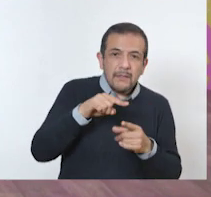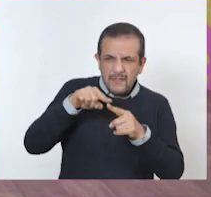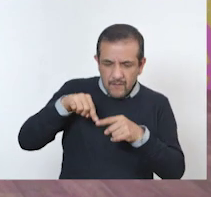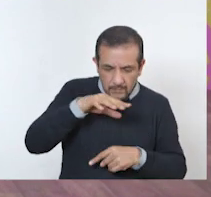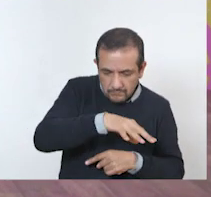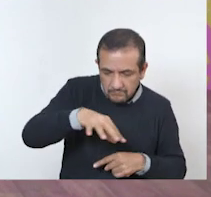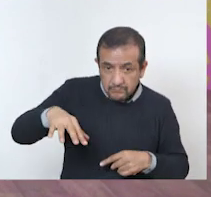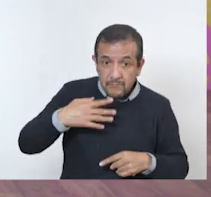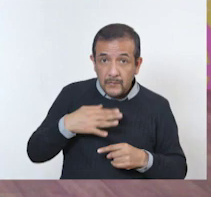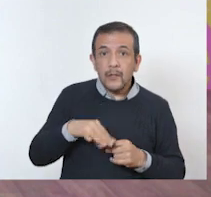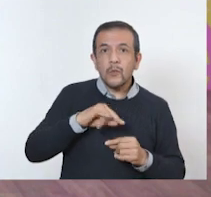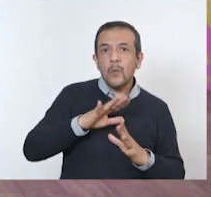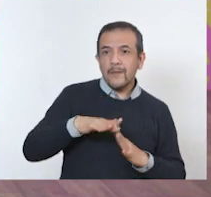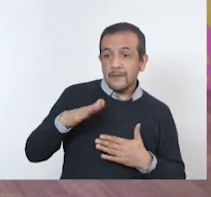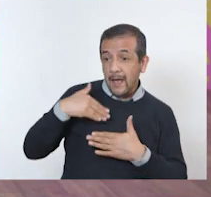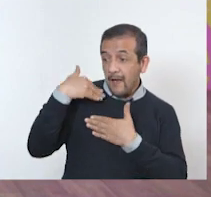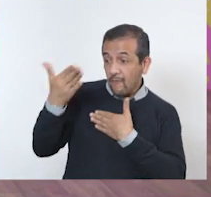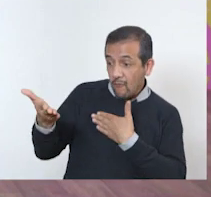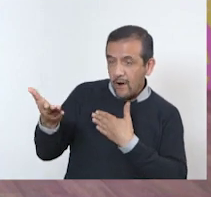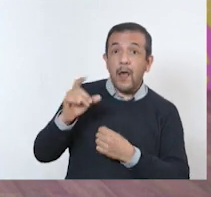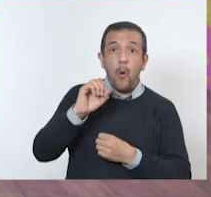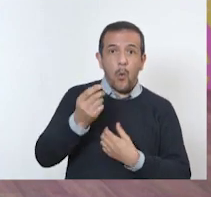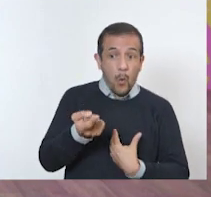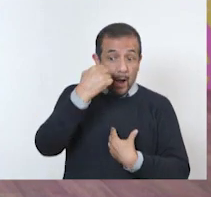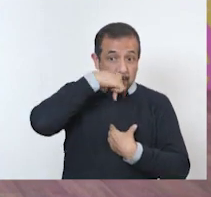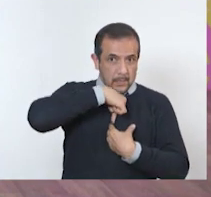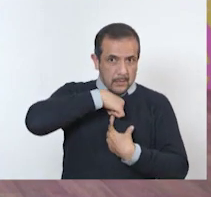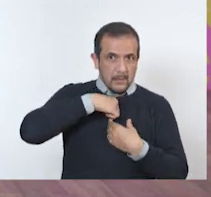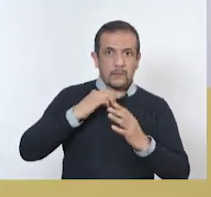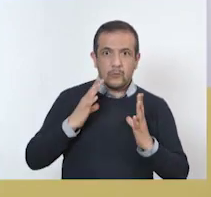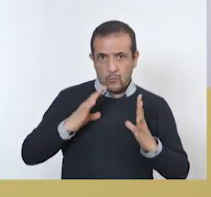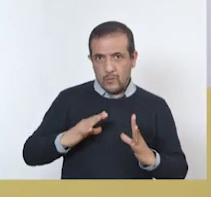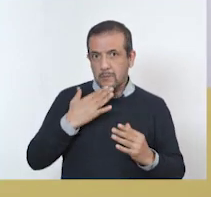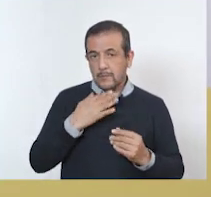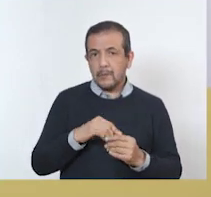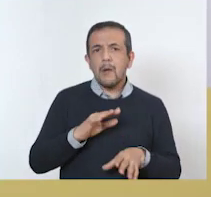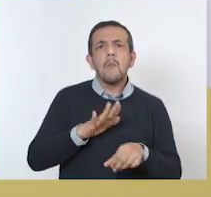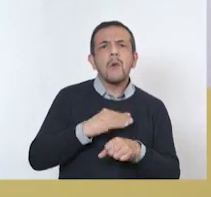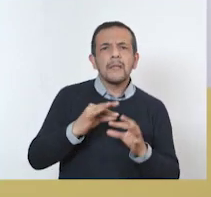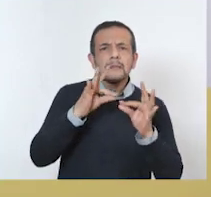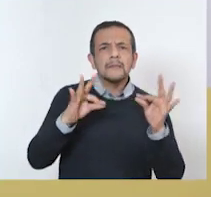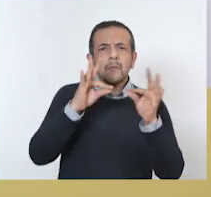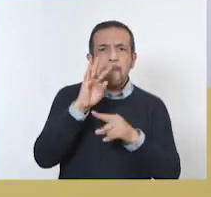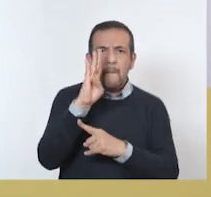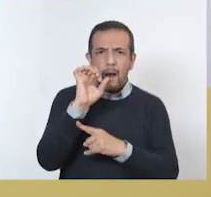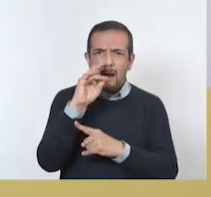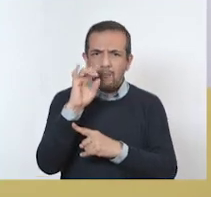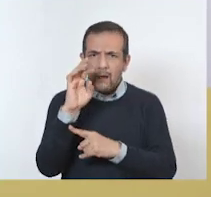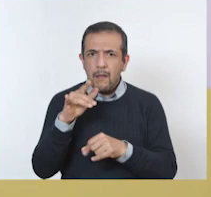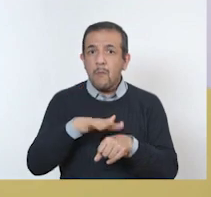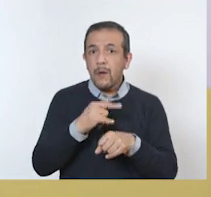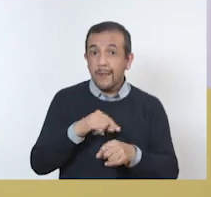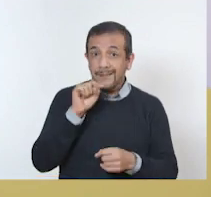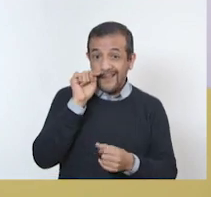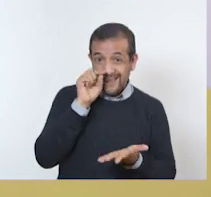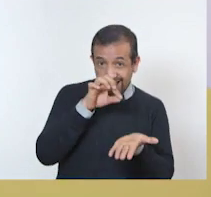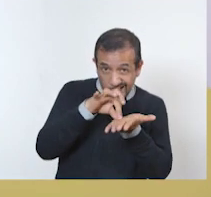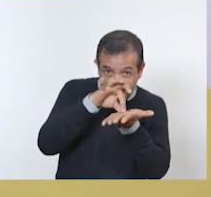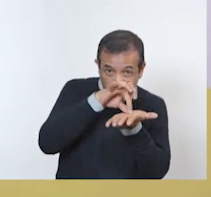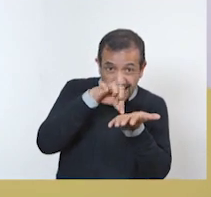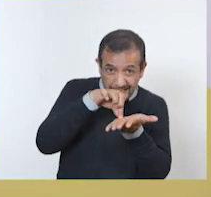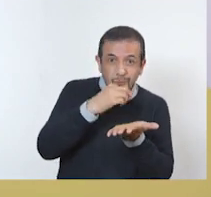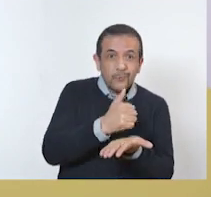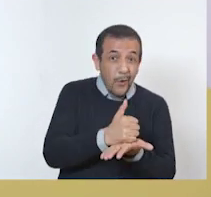áreas, tanto en el medio ambiente como en nosotros con el organismo. ¿Por qué es importante hablar de las bacterias? Porque nos pueden ocasionar